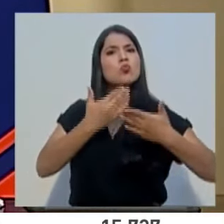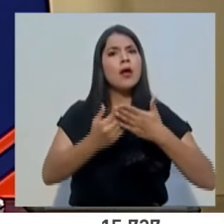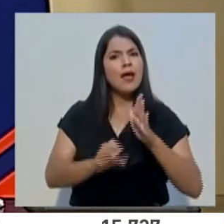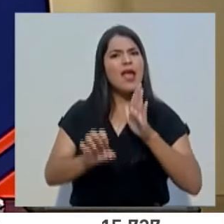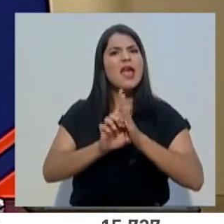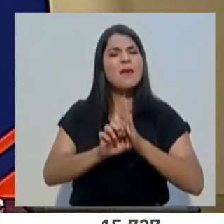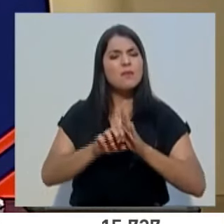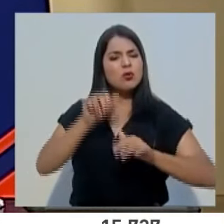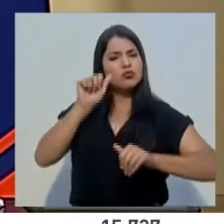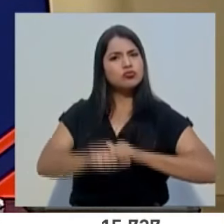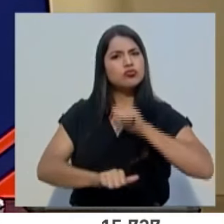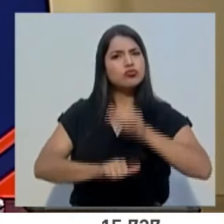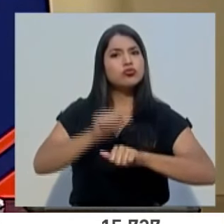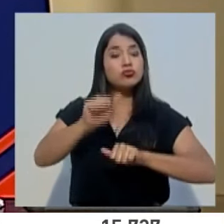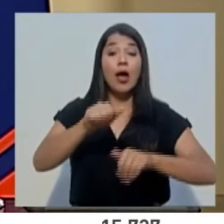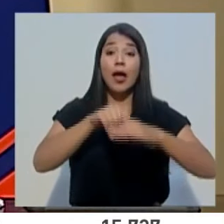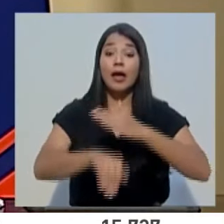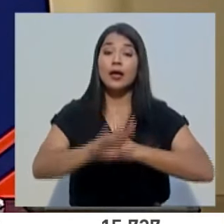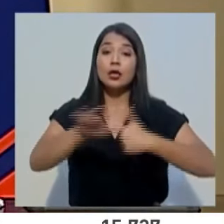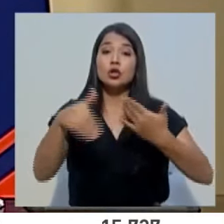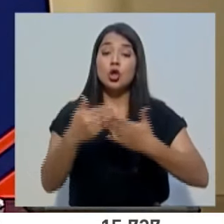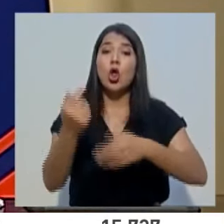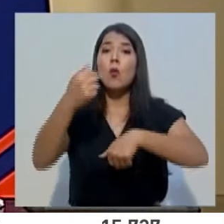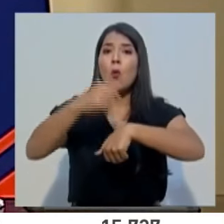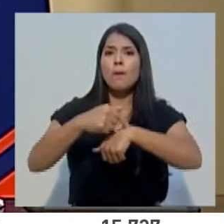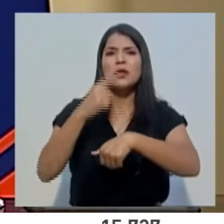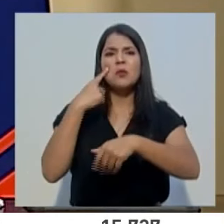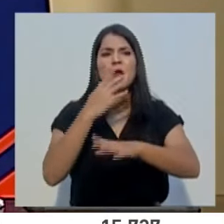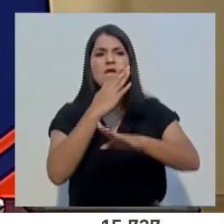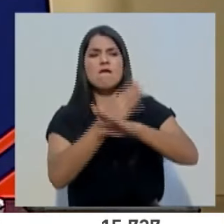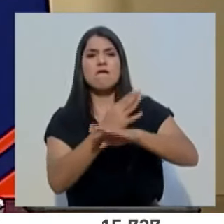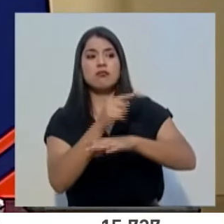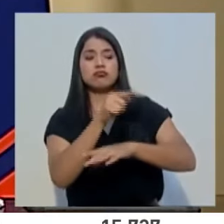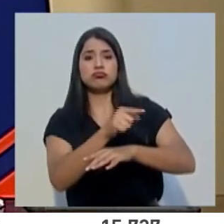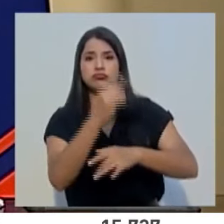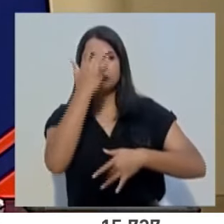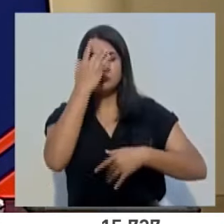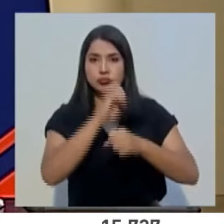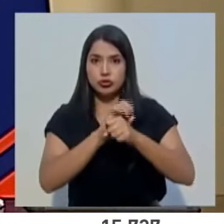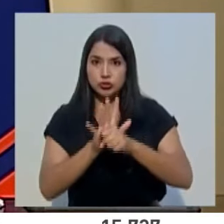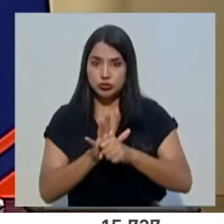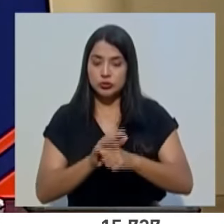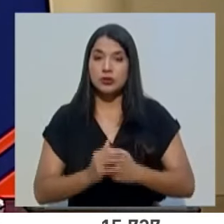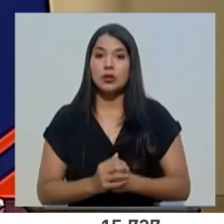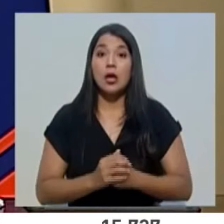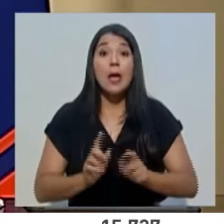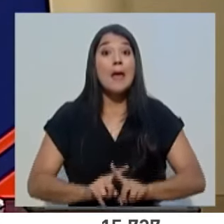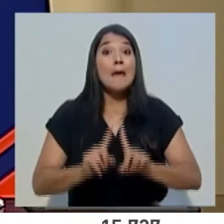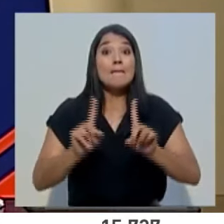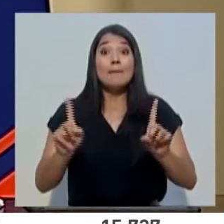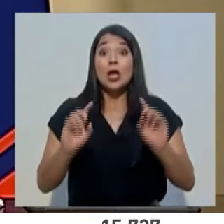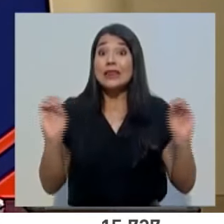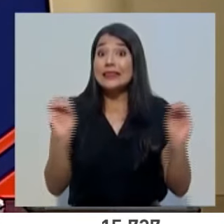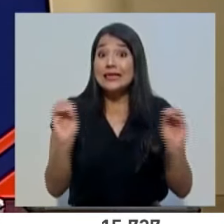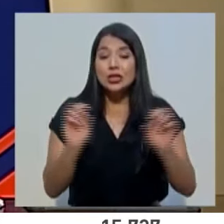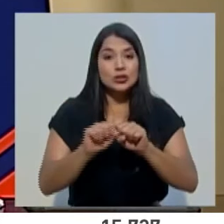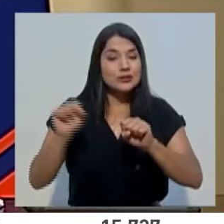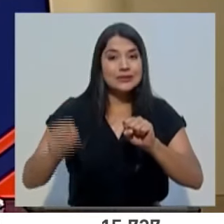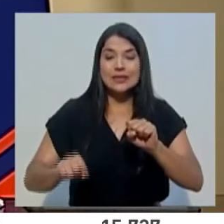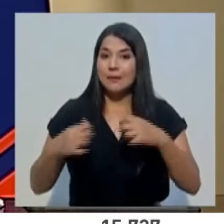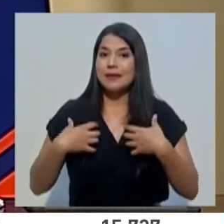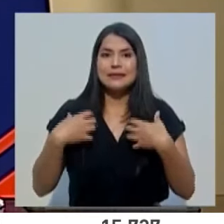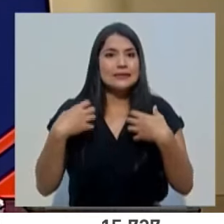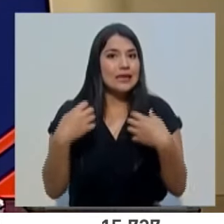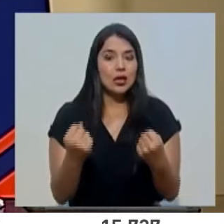dando la batalla a todo momento en contra de esta enfermedad. Pero ningún sistema de salud,